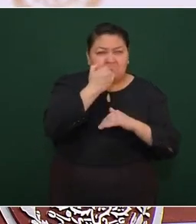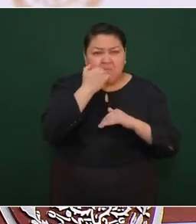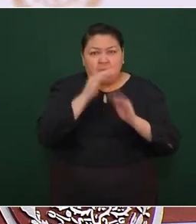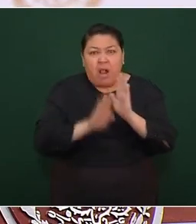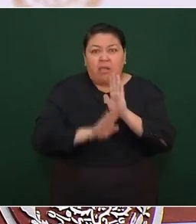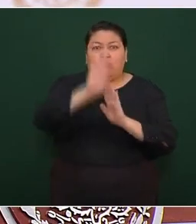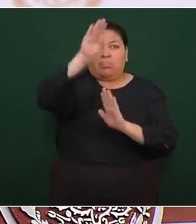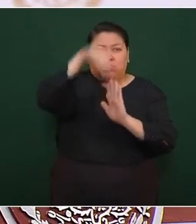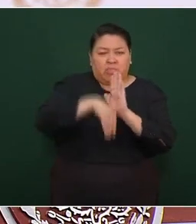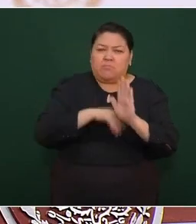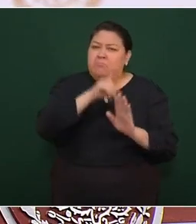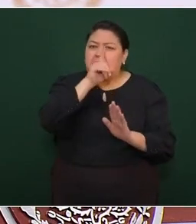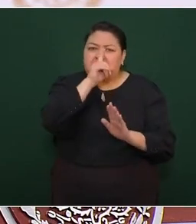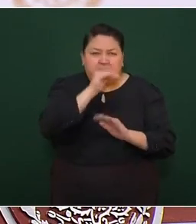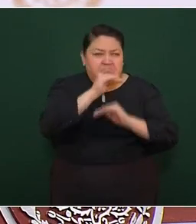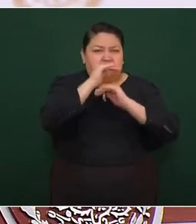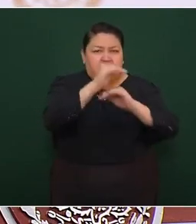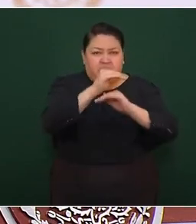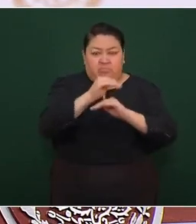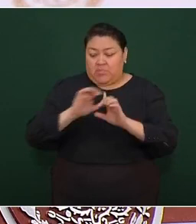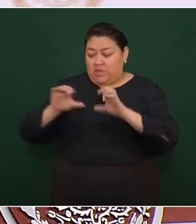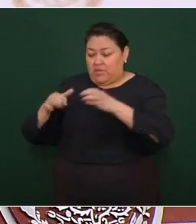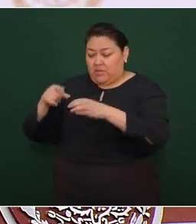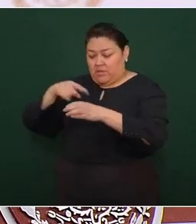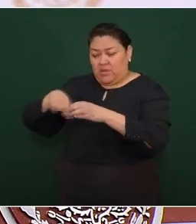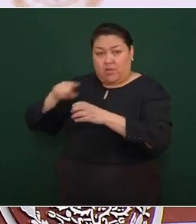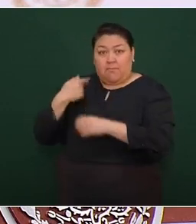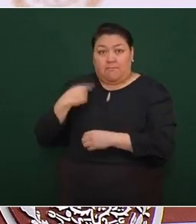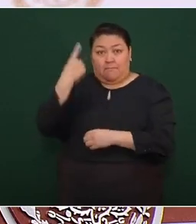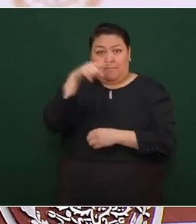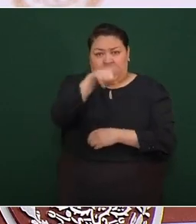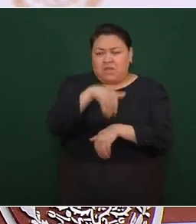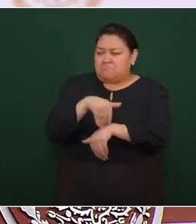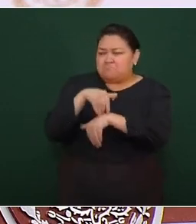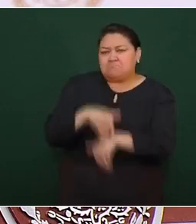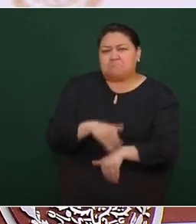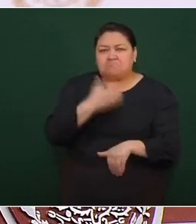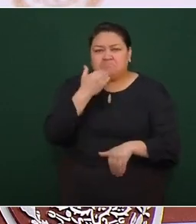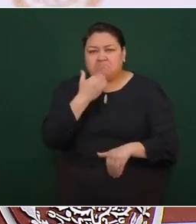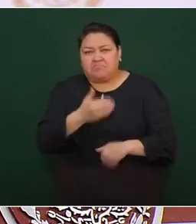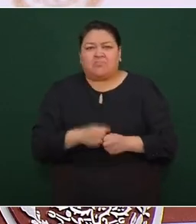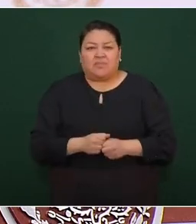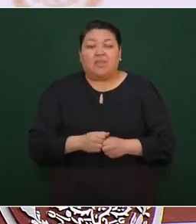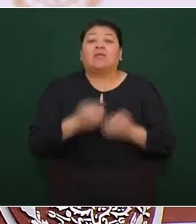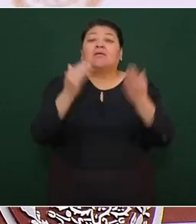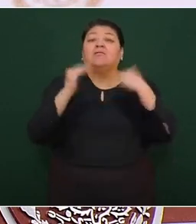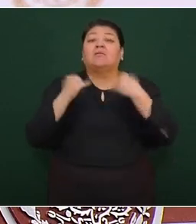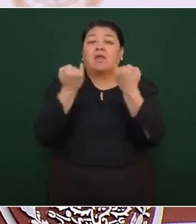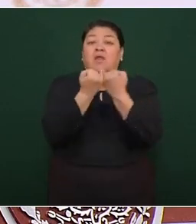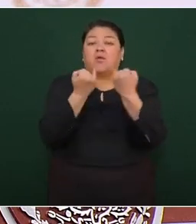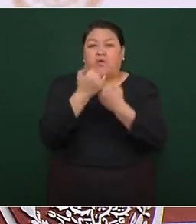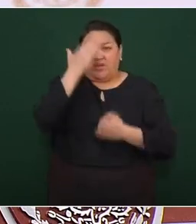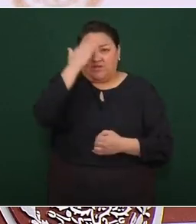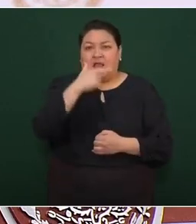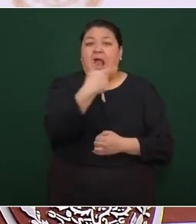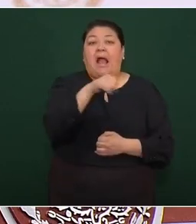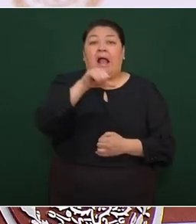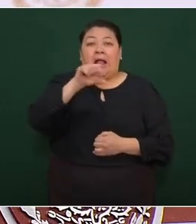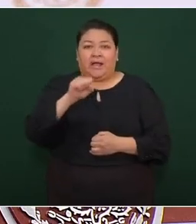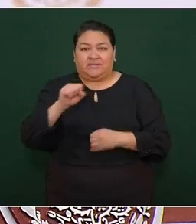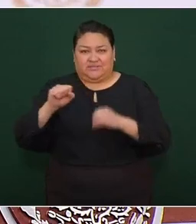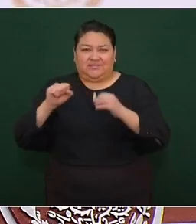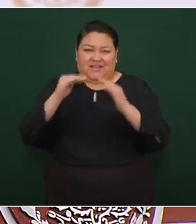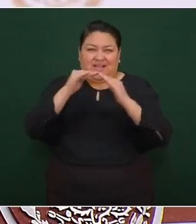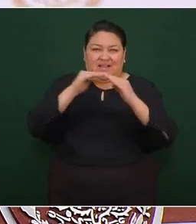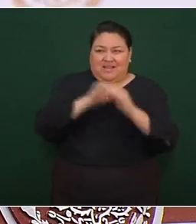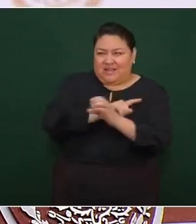determinados por la Comisión Reguladora de Energía. Nos encontramos además con que en el caso del gas estacionario,